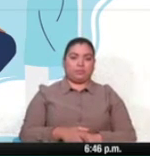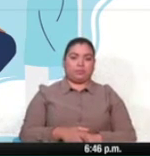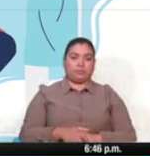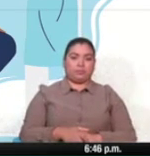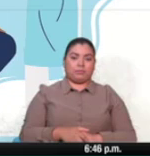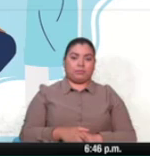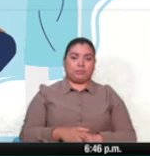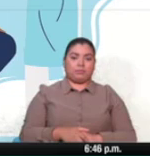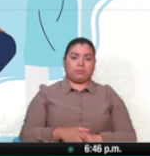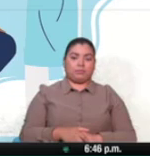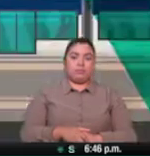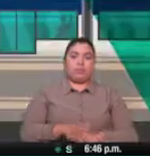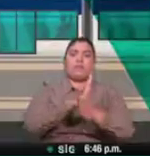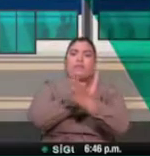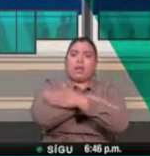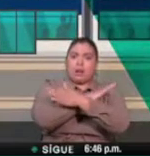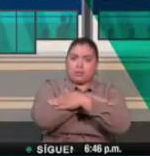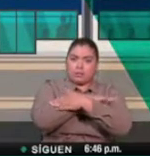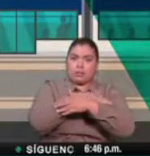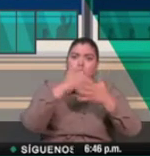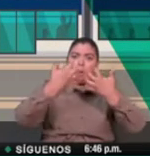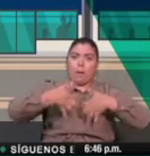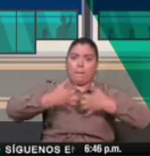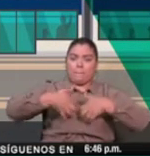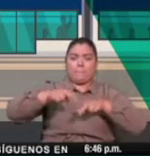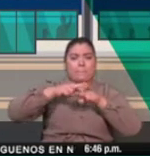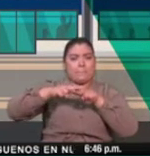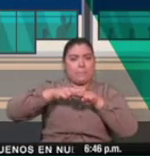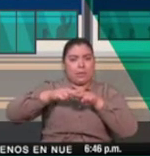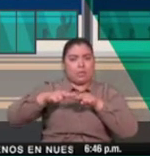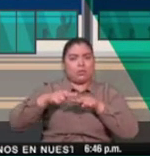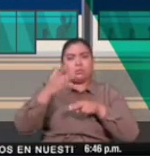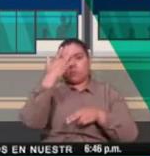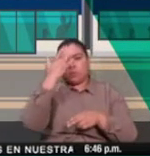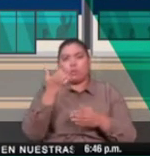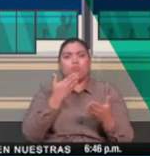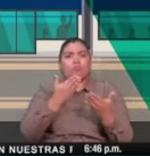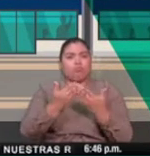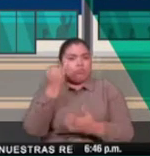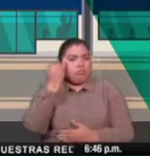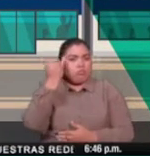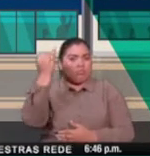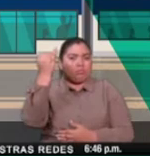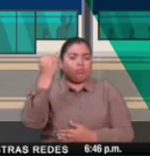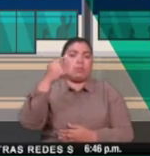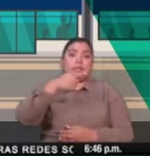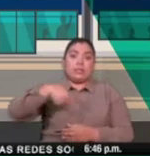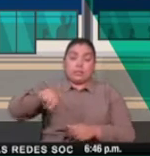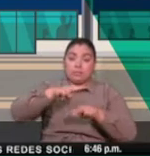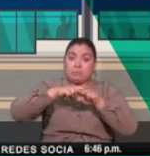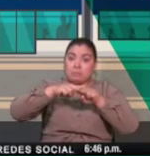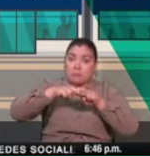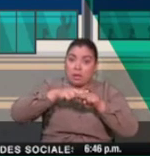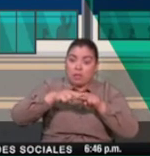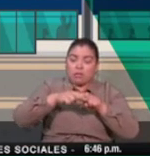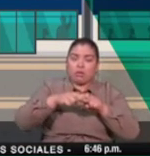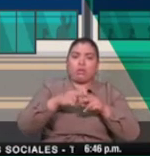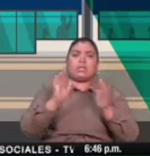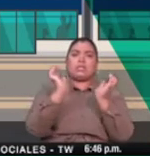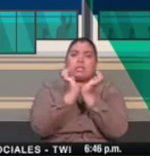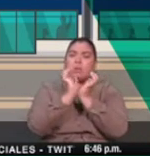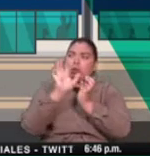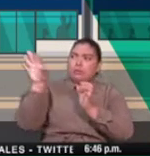Queremos felicitar al Metro de Panamá en esta estrategia y concluir que oportunamente, con la realización de las